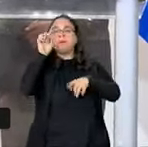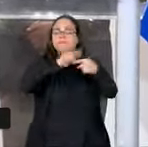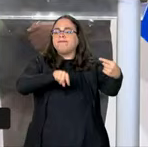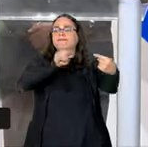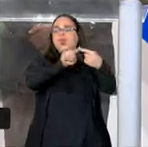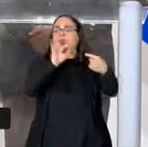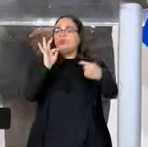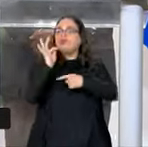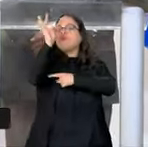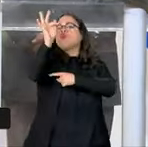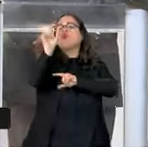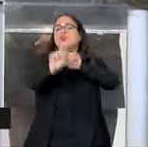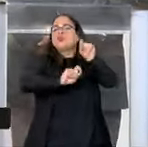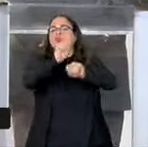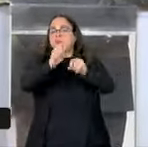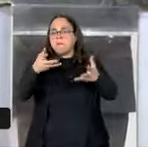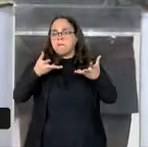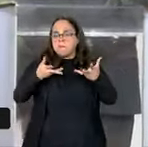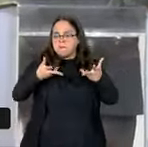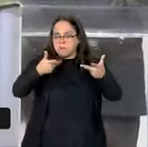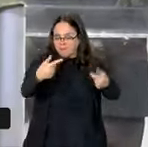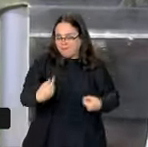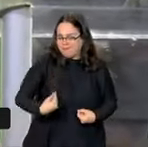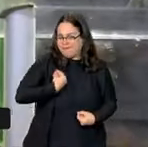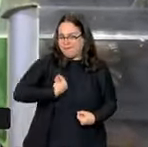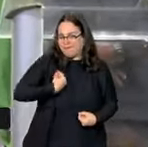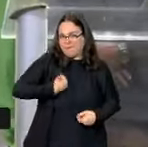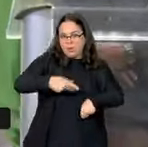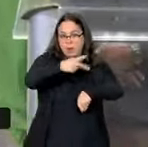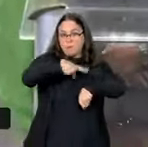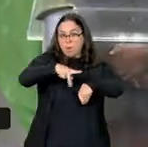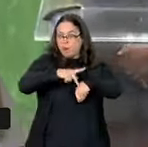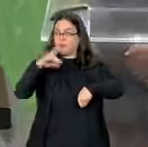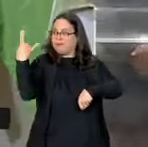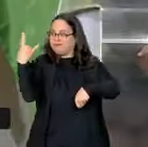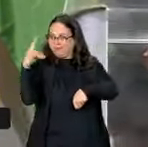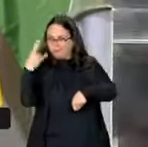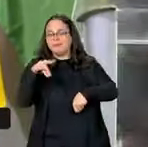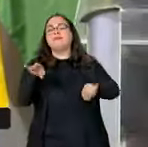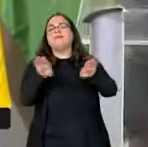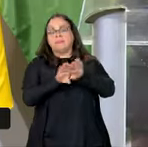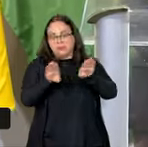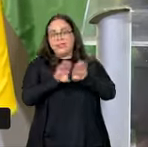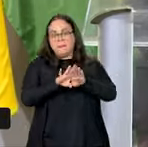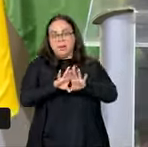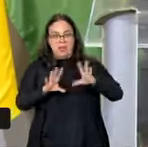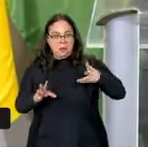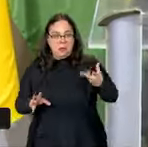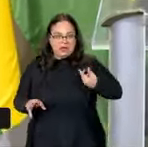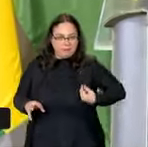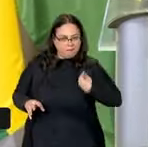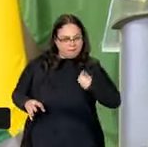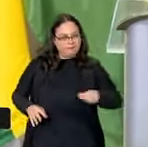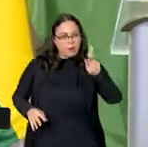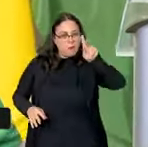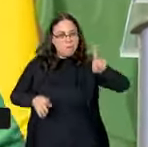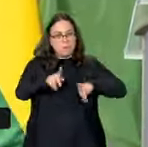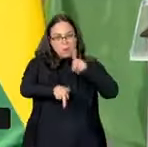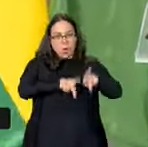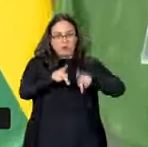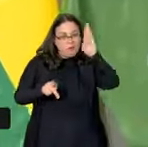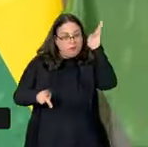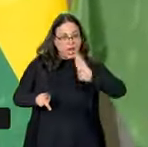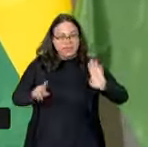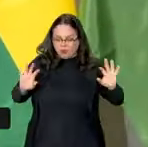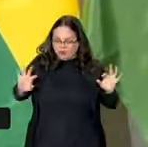mejorar la calidad de vida del pueblo de Bolivia y mejorar la calidad de vida del pueblo de